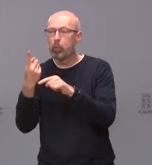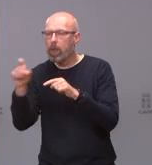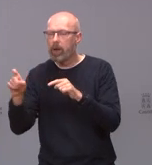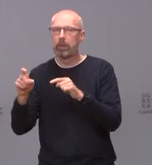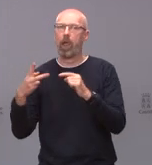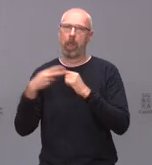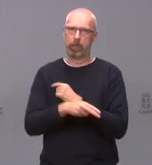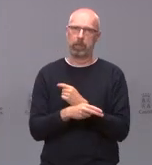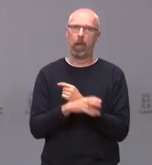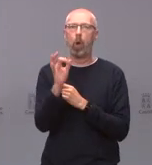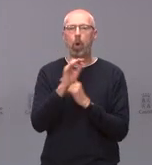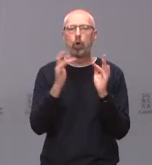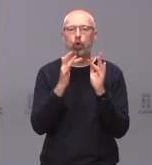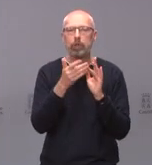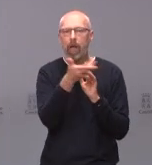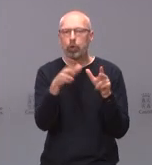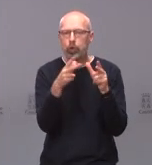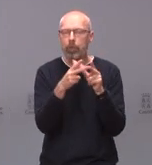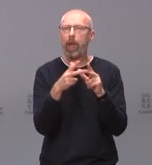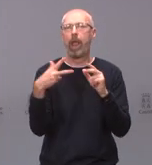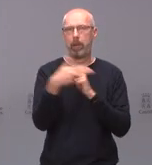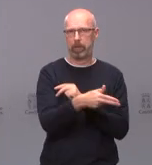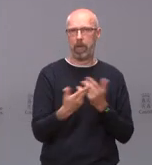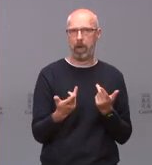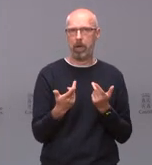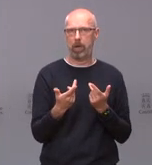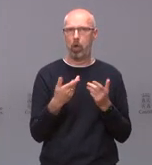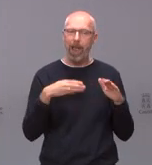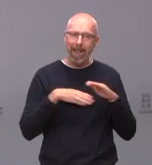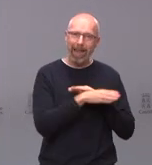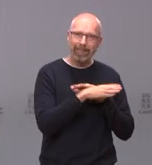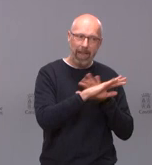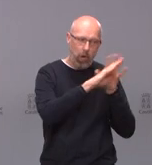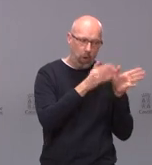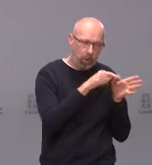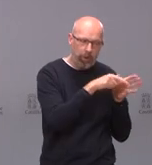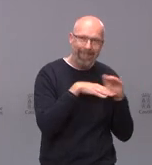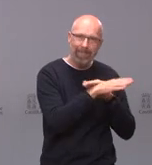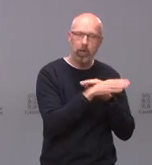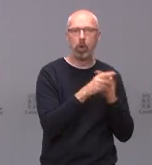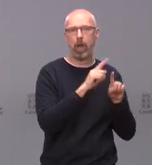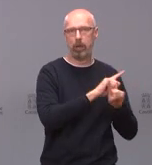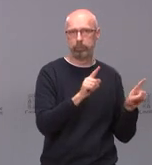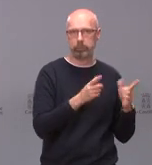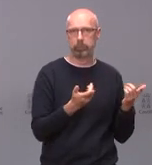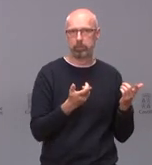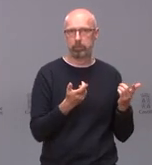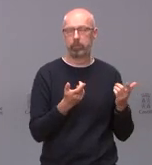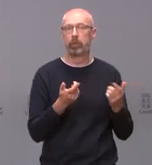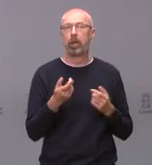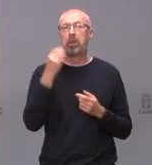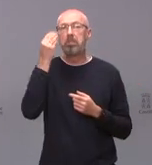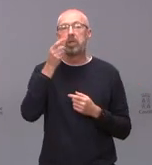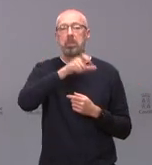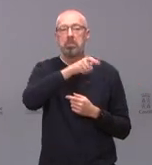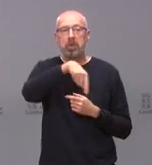contacto social y que eviten el interior yo no creo que nuestra población está pensando en cómo escaparse